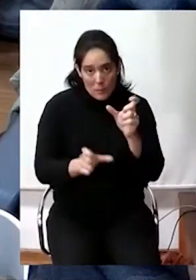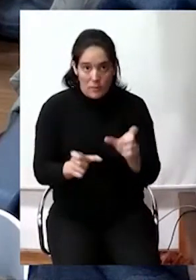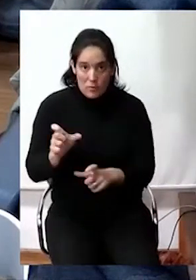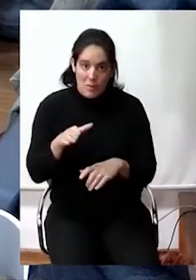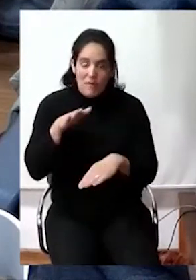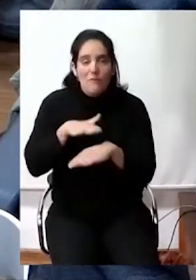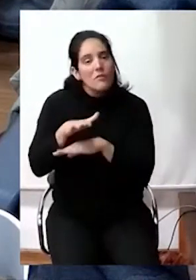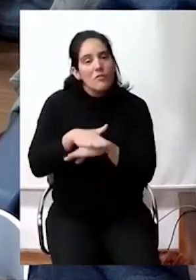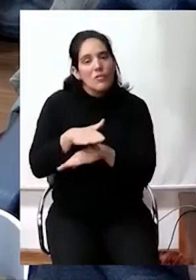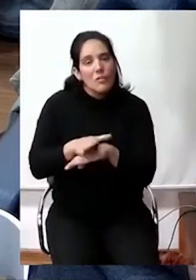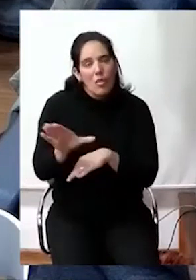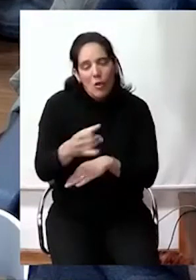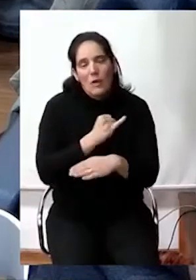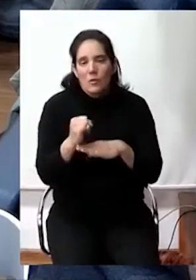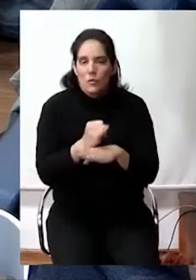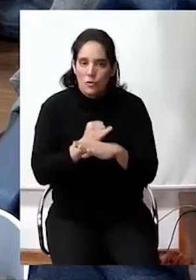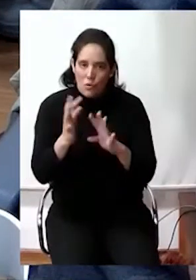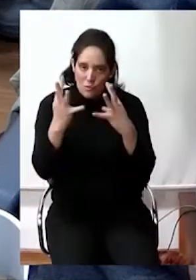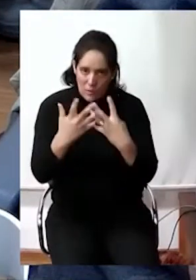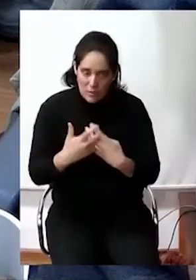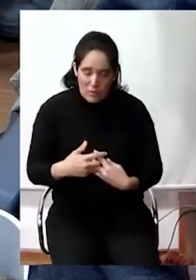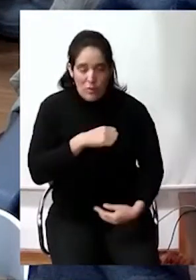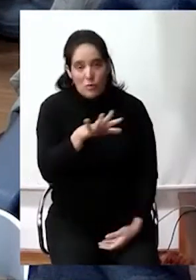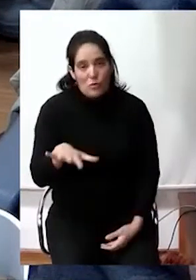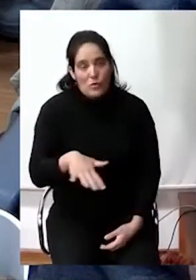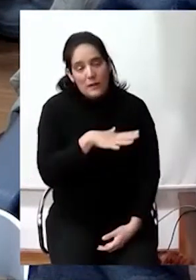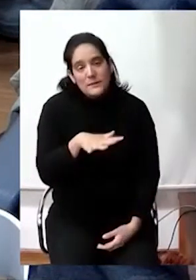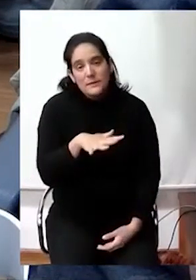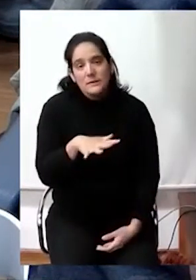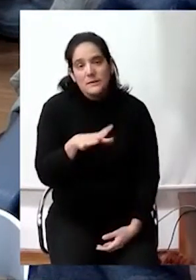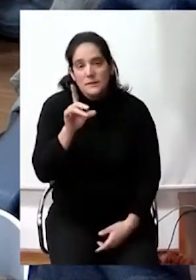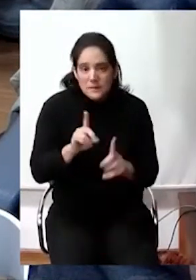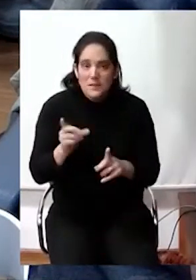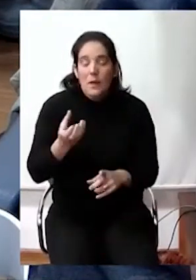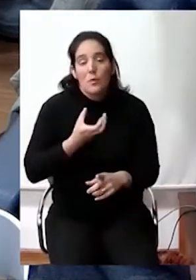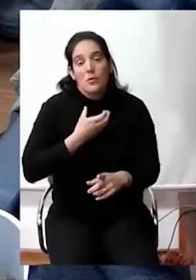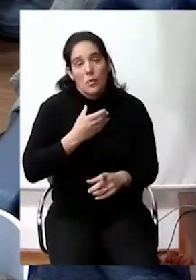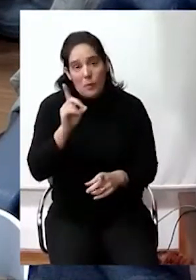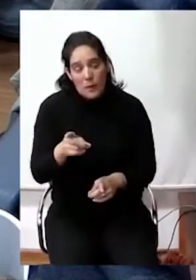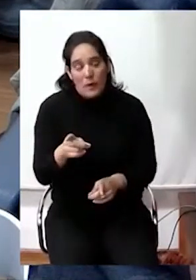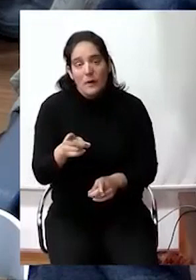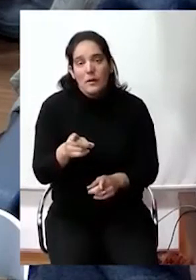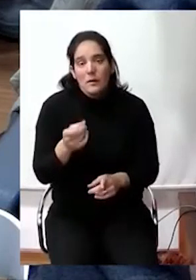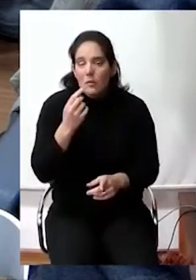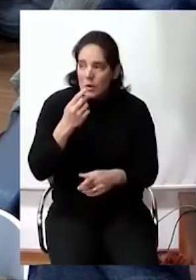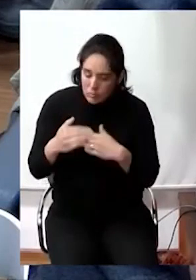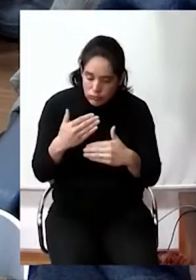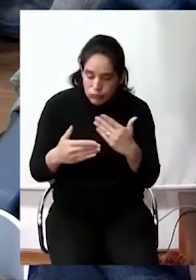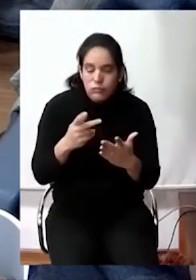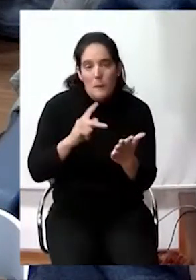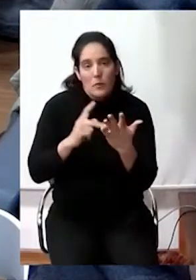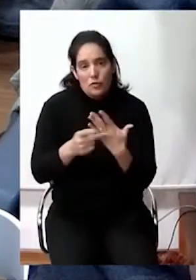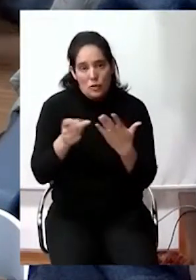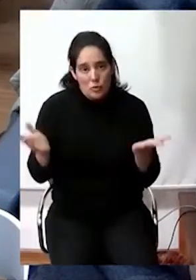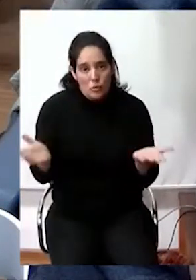Felicito a todas las instituciones, organizaciones sociales, civiles y al municipio por permitir llevar adelante